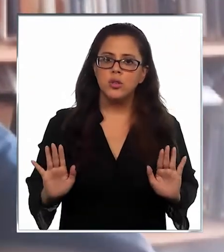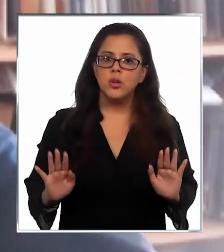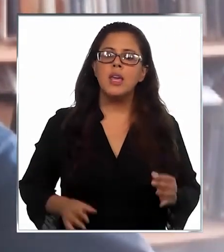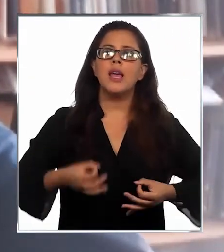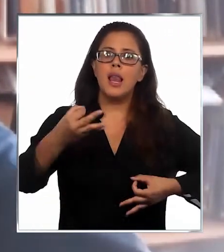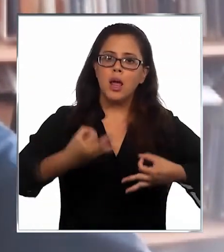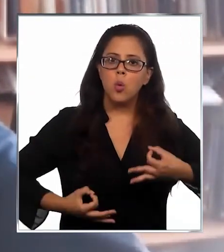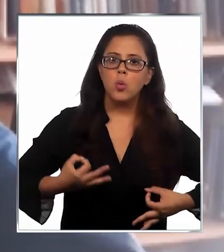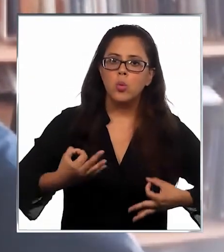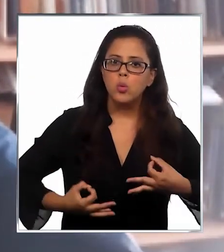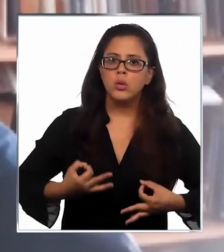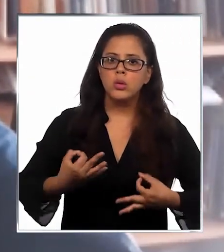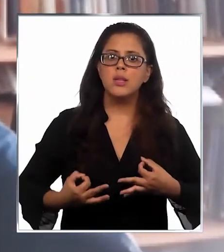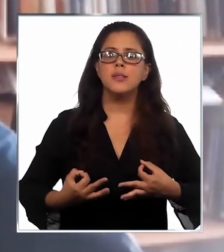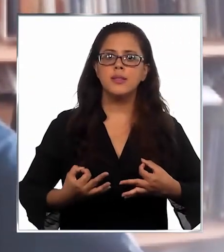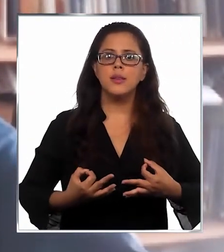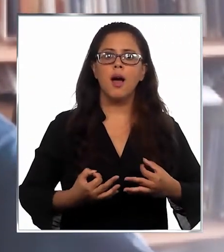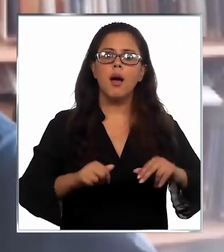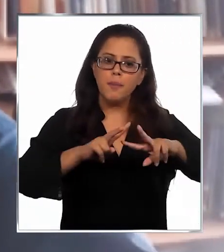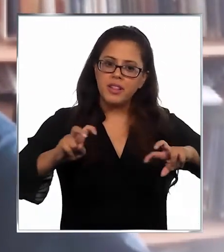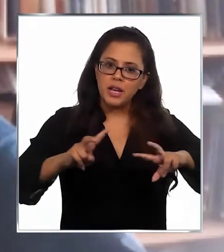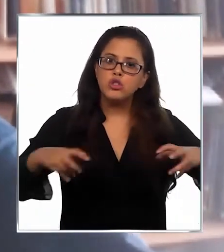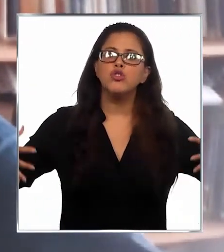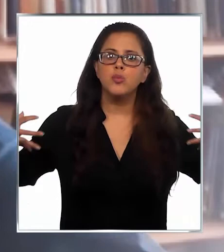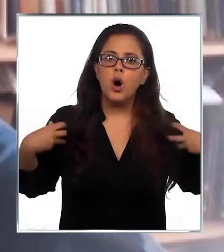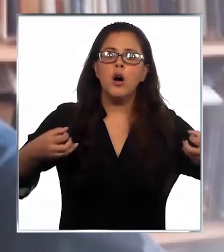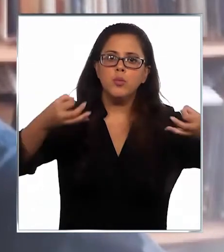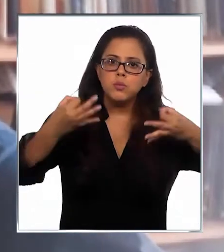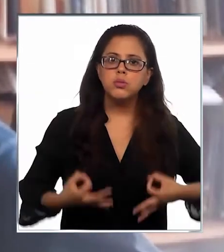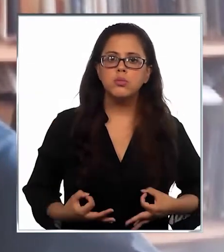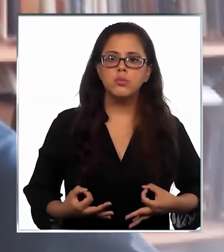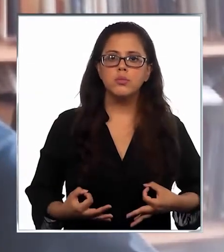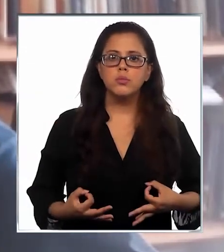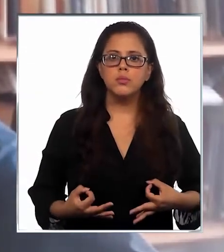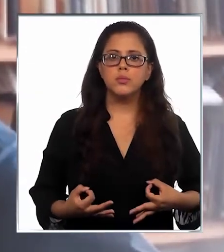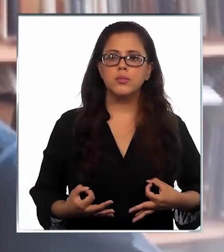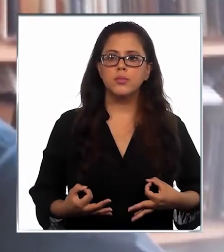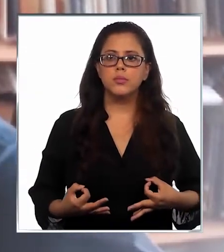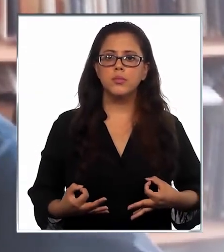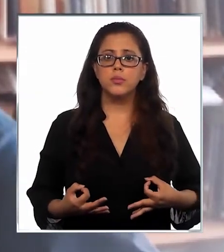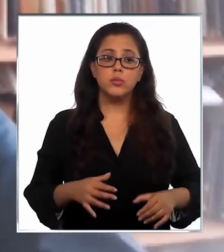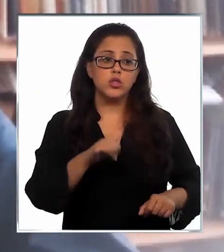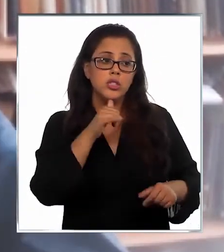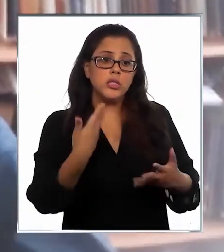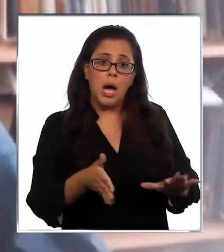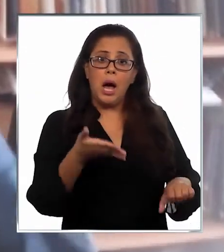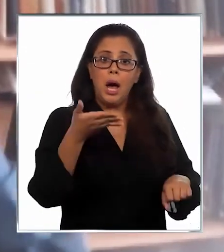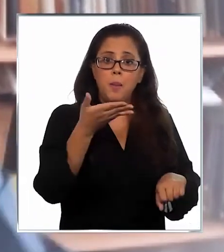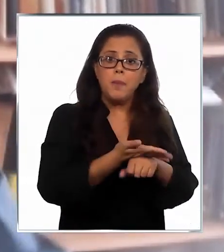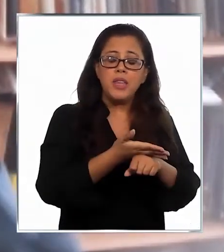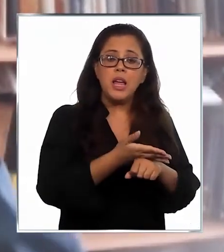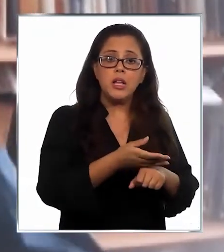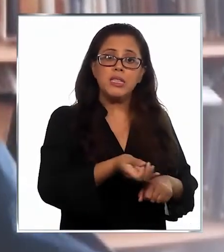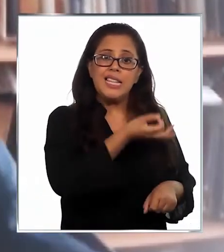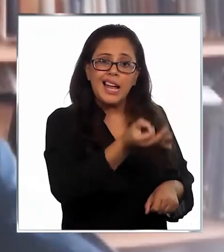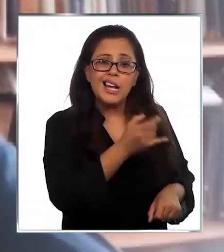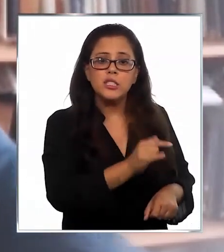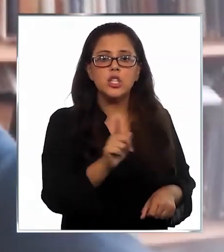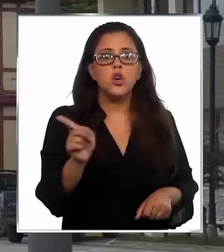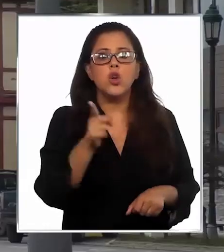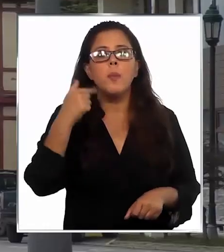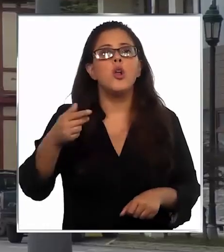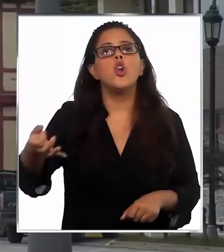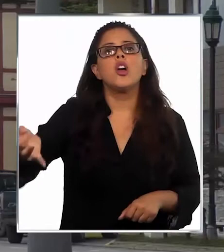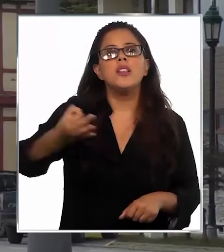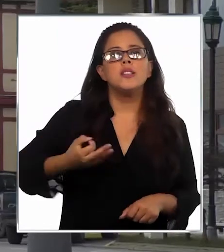se haga la investigación pertinente. No sé si lo citarán a declarar o no, pero como dicen ustedes los medios de